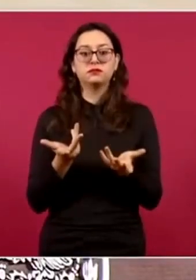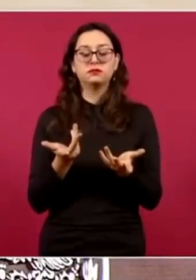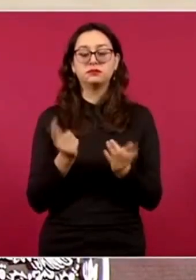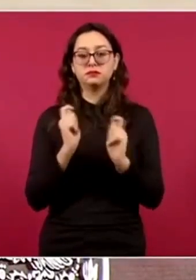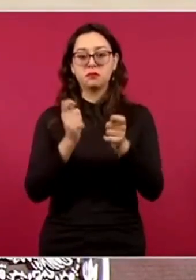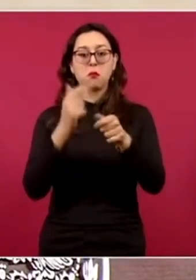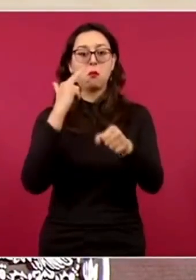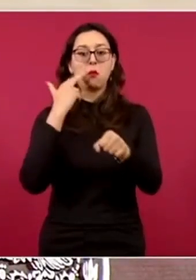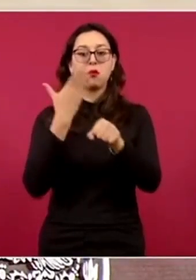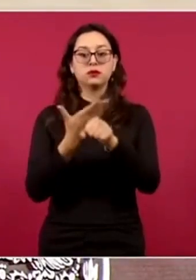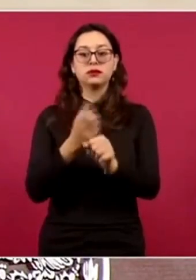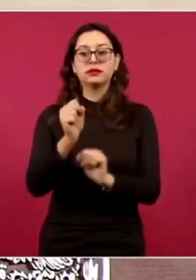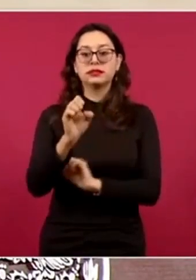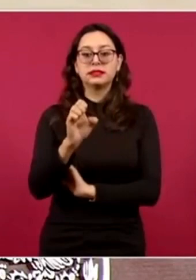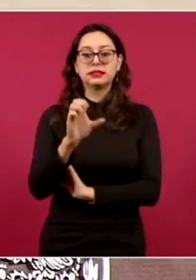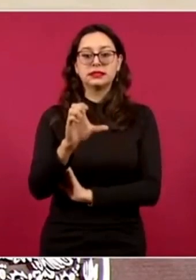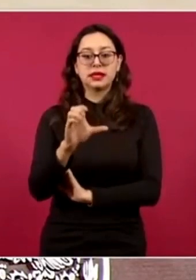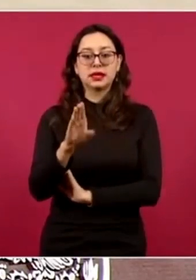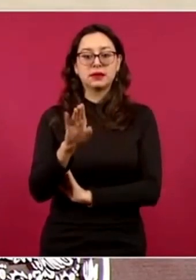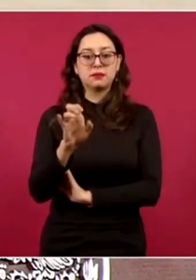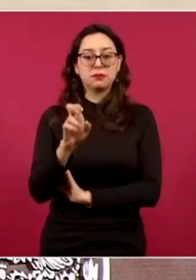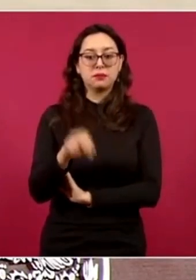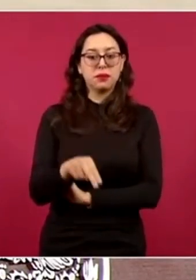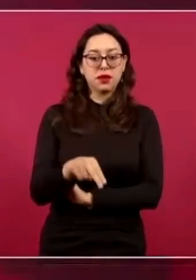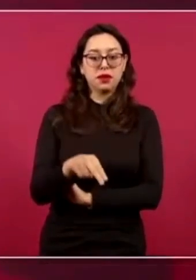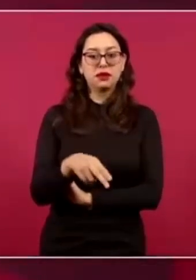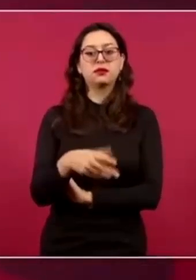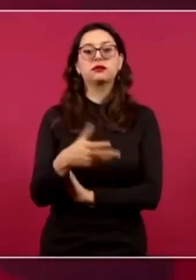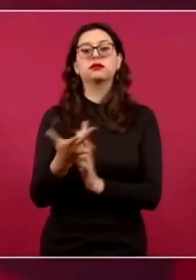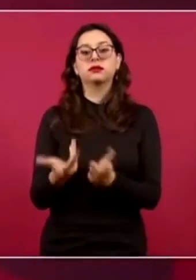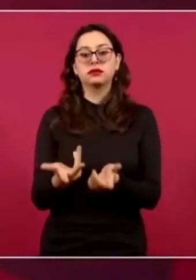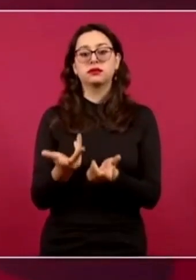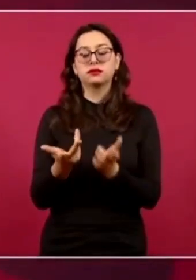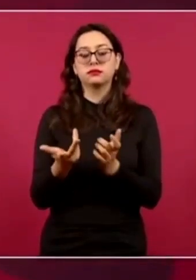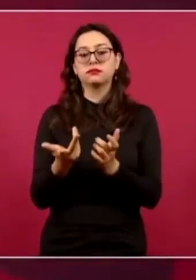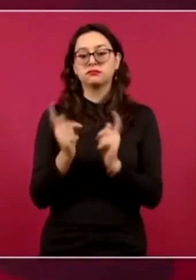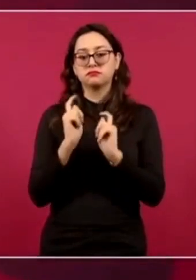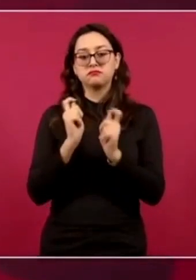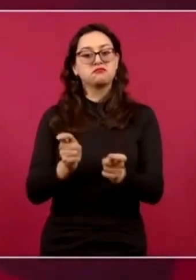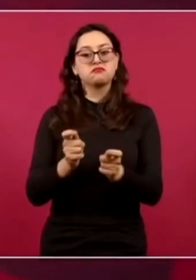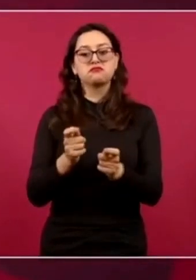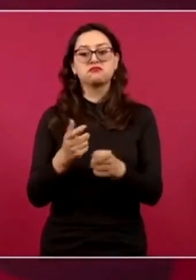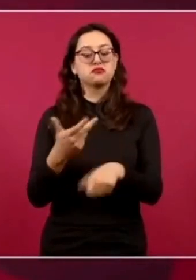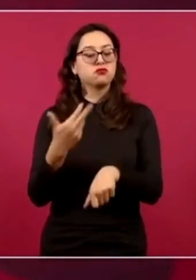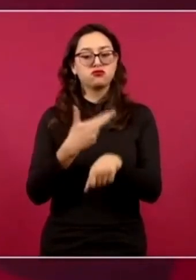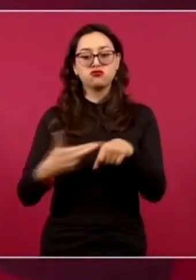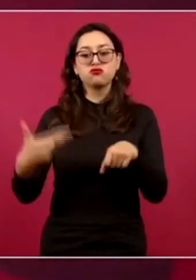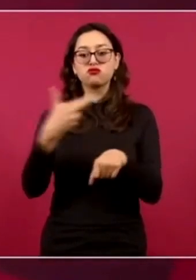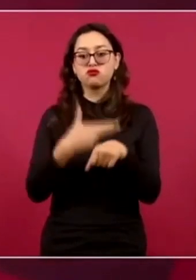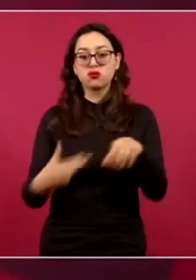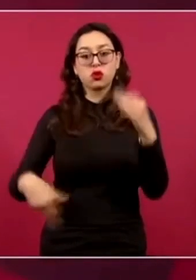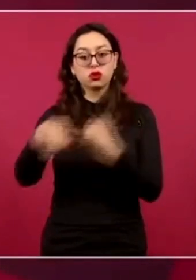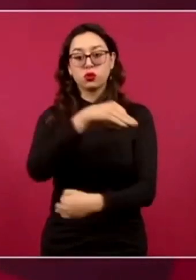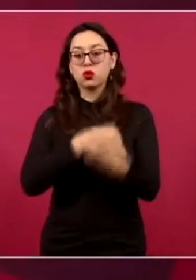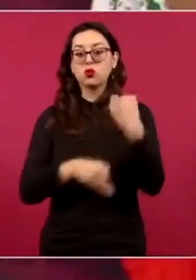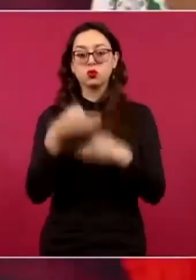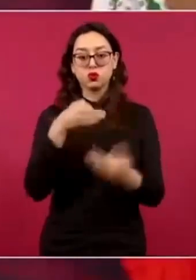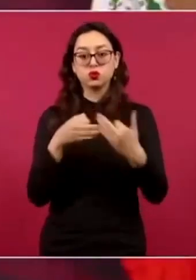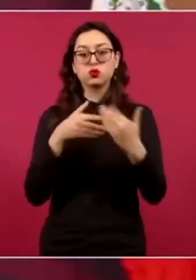los encargados de la operación de los bancos del bienestar vamos a evaluar